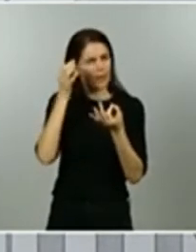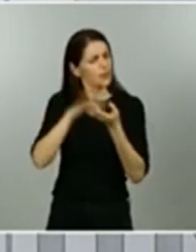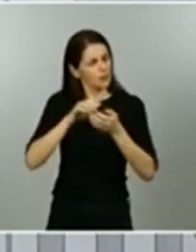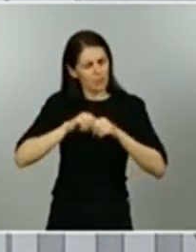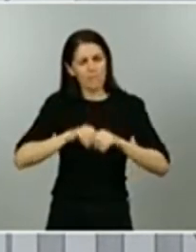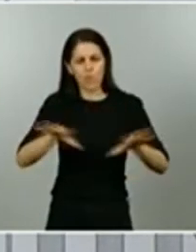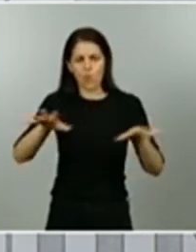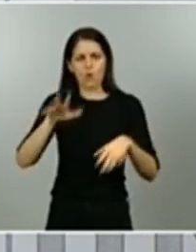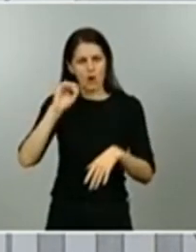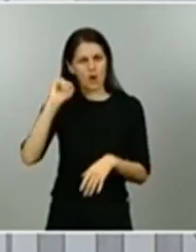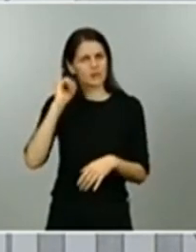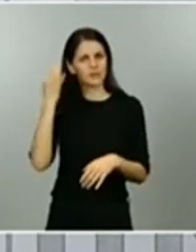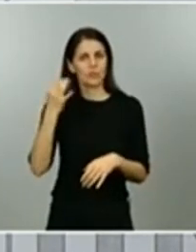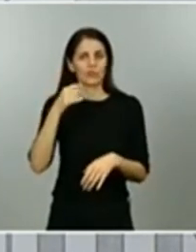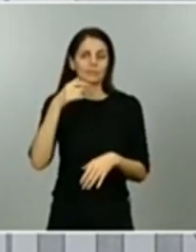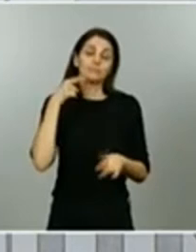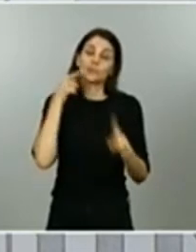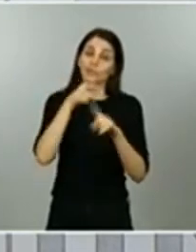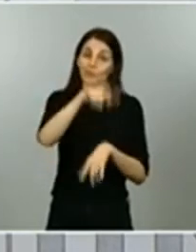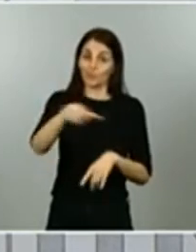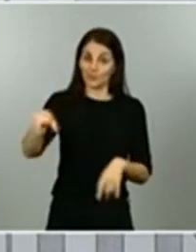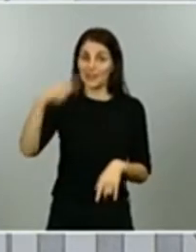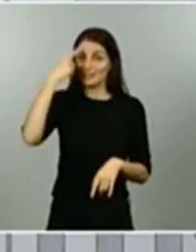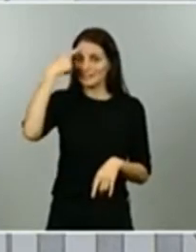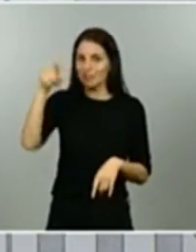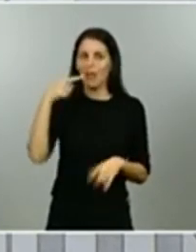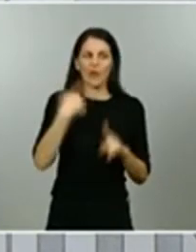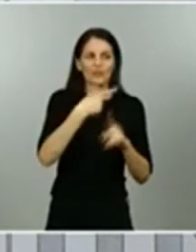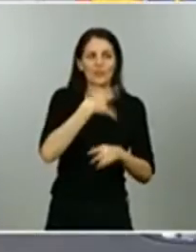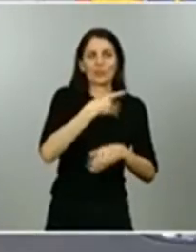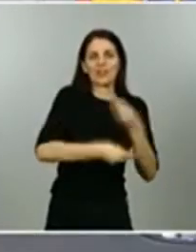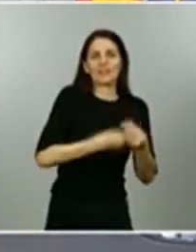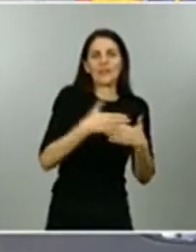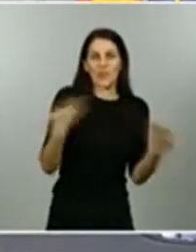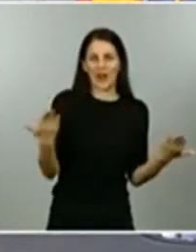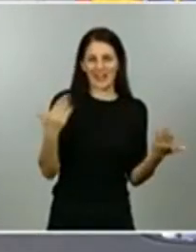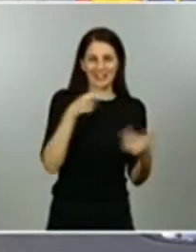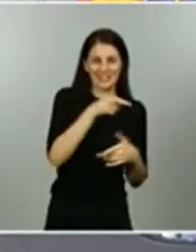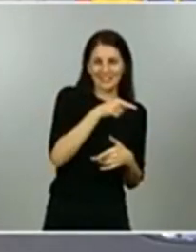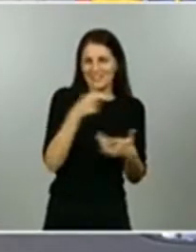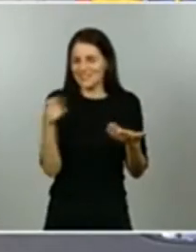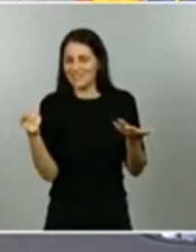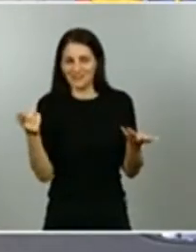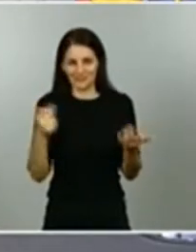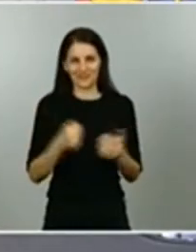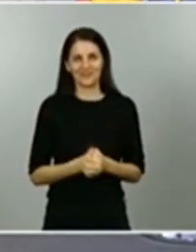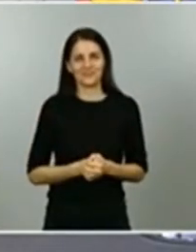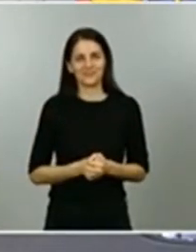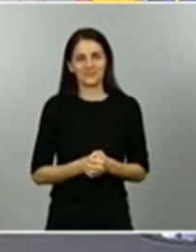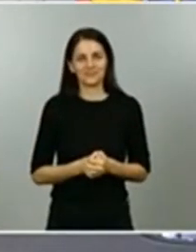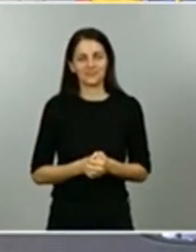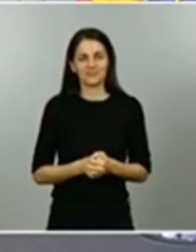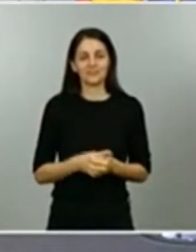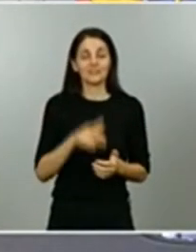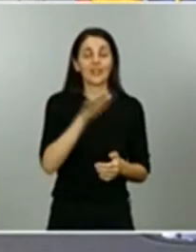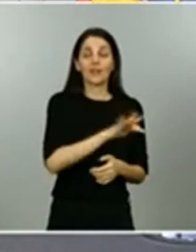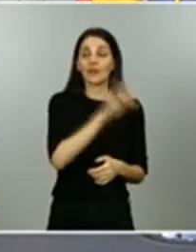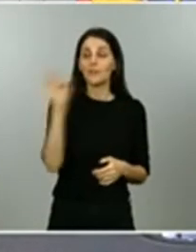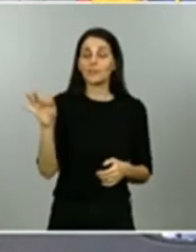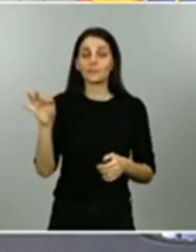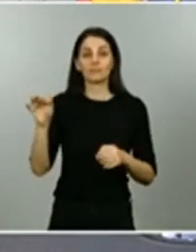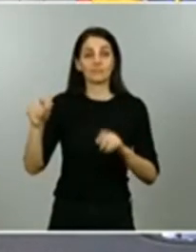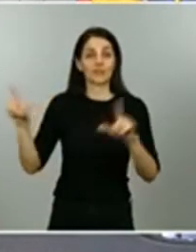claro qué cosas se pueden hacer y qué cosas no se pueden hacer Es el turno ahora de TV Canarias adelante